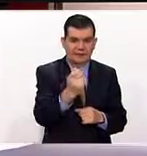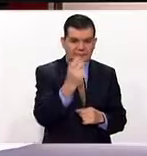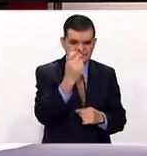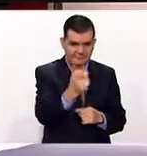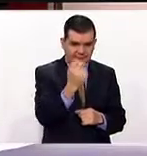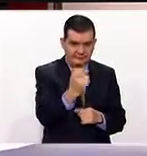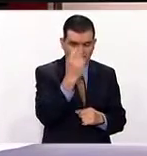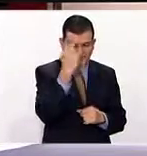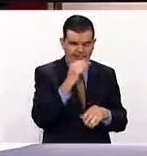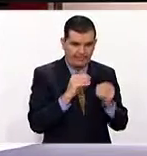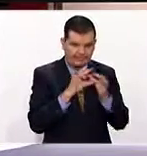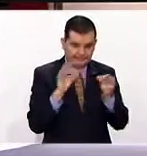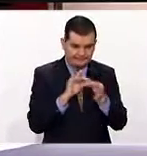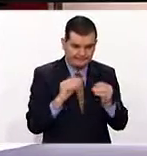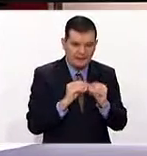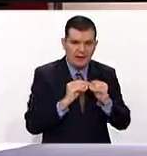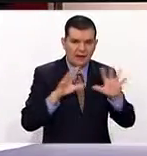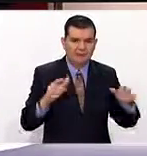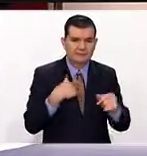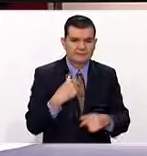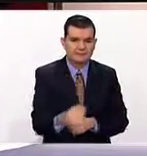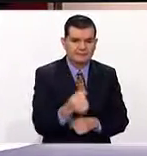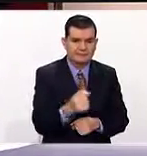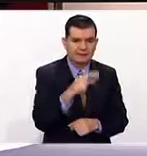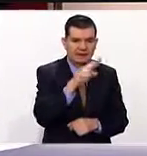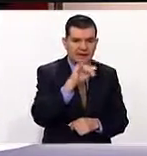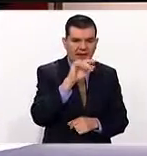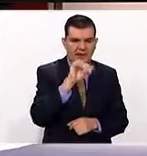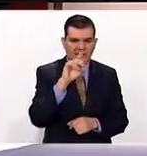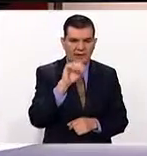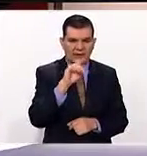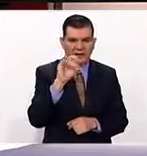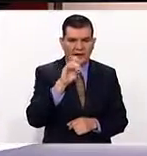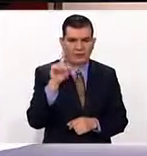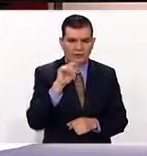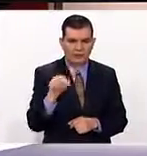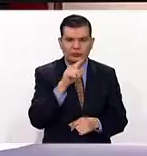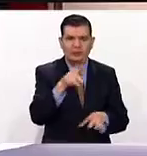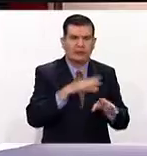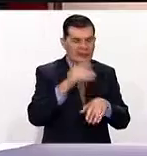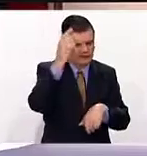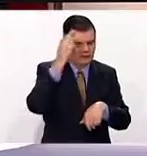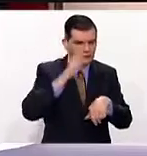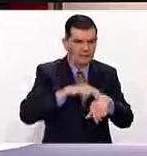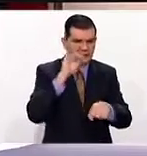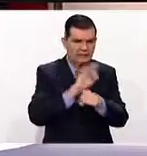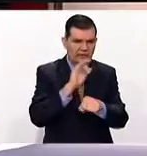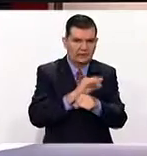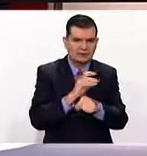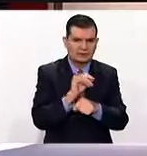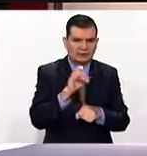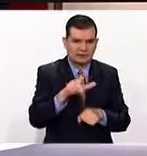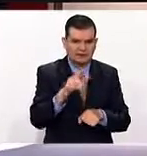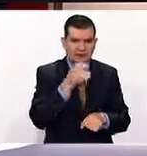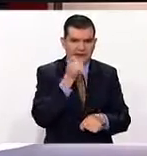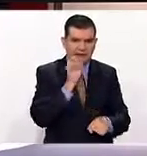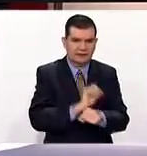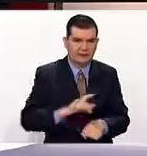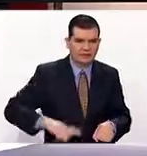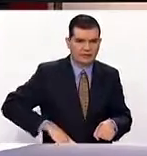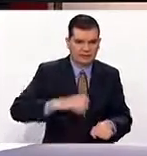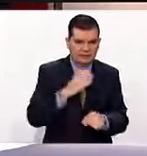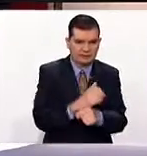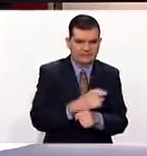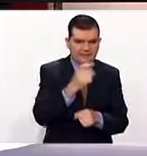Justamente para ampliarnos esta información, saludo con mucho gusto a Ricardo de la Cruz Musaleme, el exdirector general de Protección Civil de la Secretaría de